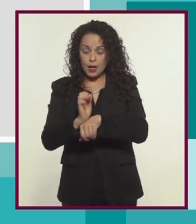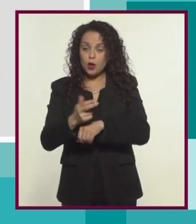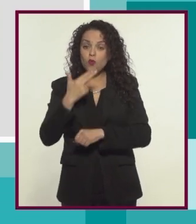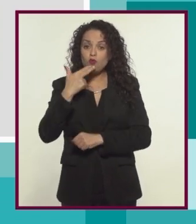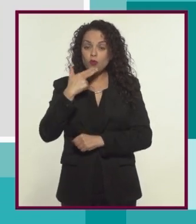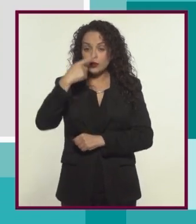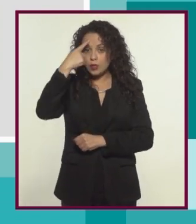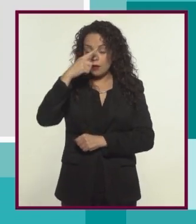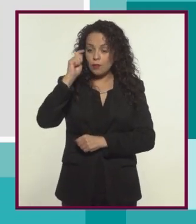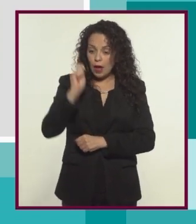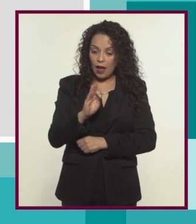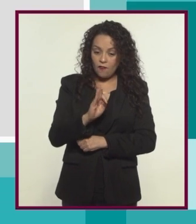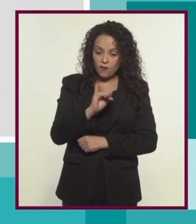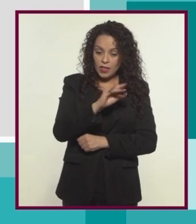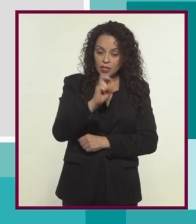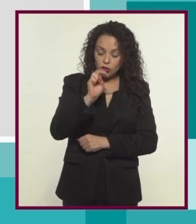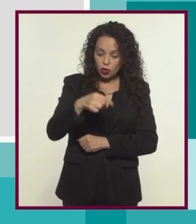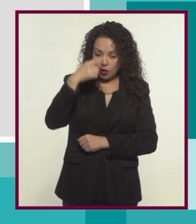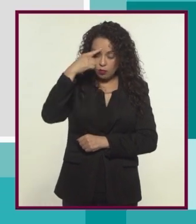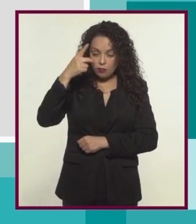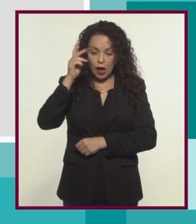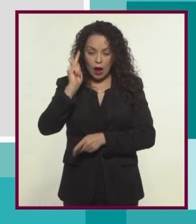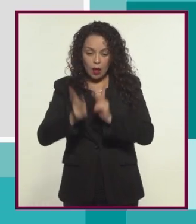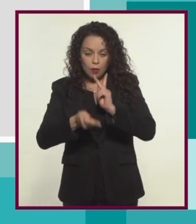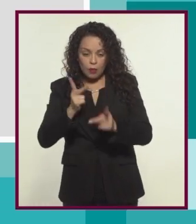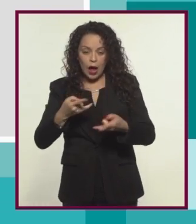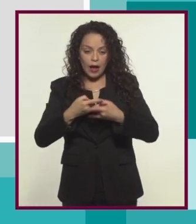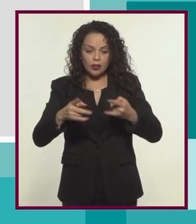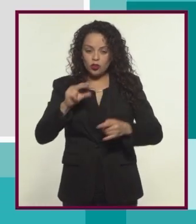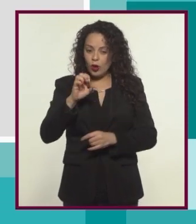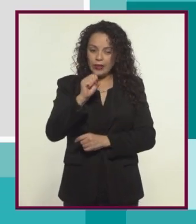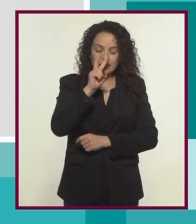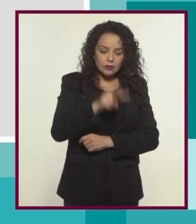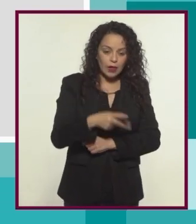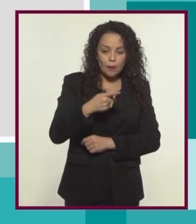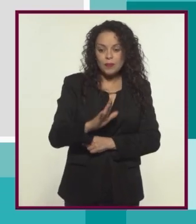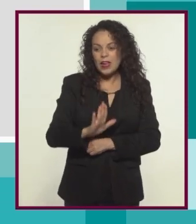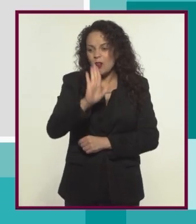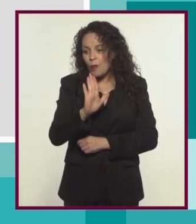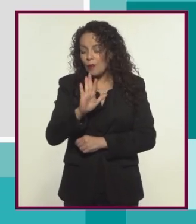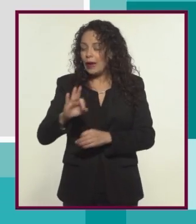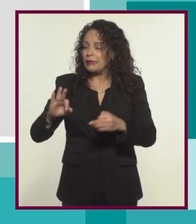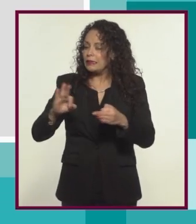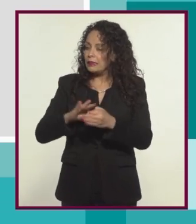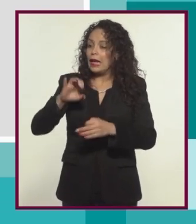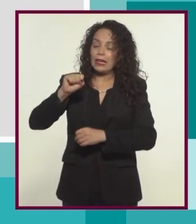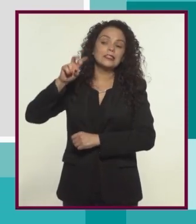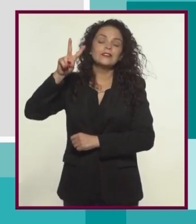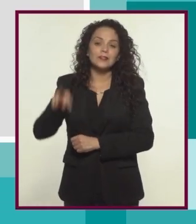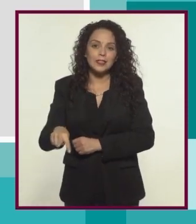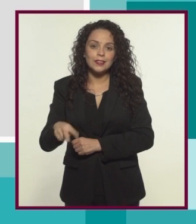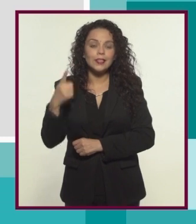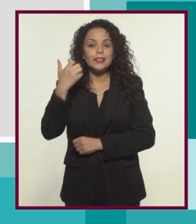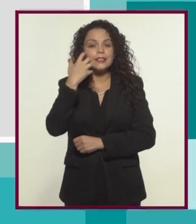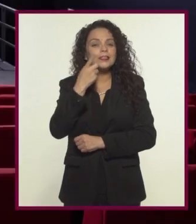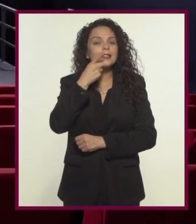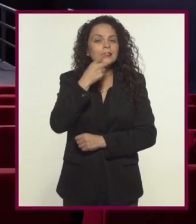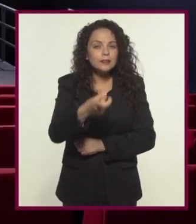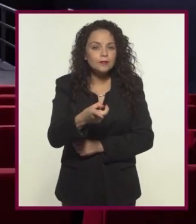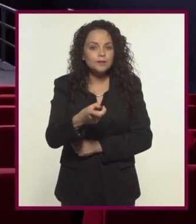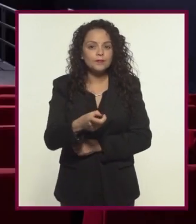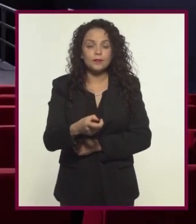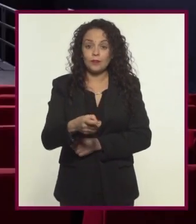refiere a que la película que también usan recursos de la ficción para hablar de hechos que no son reales pero que se parecen mucho a la realidad